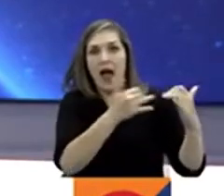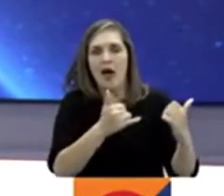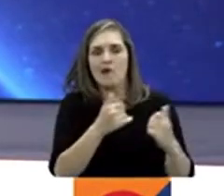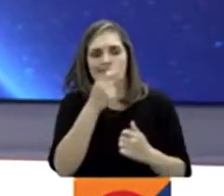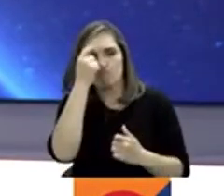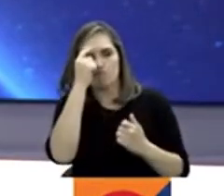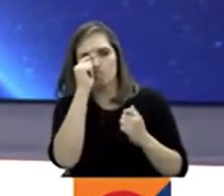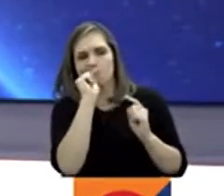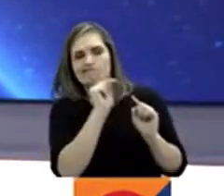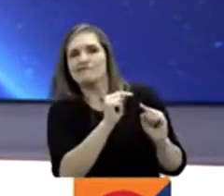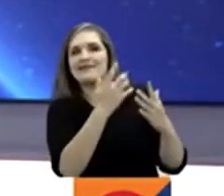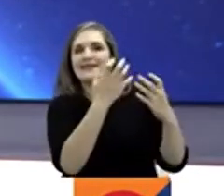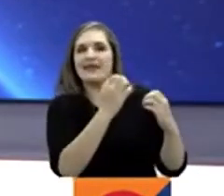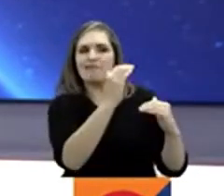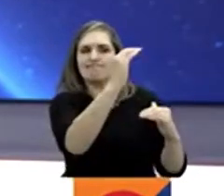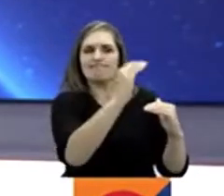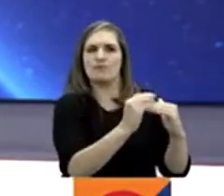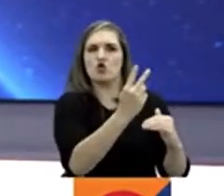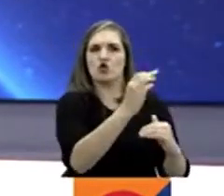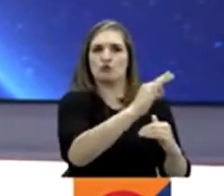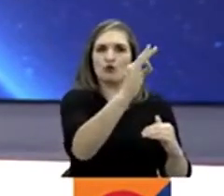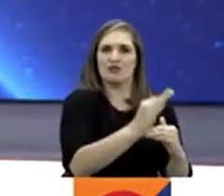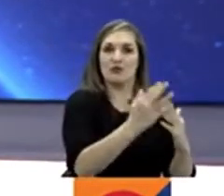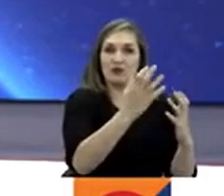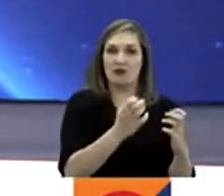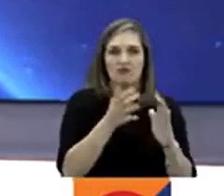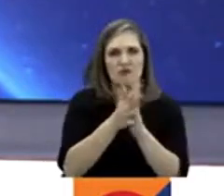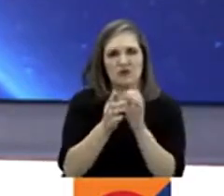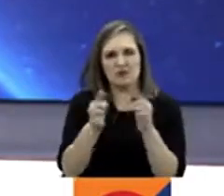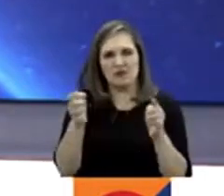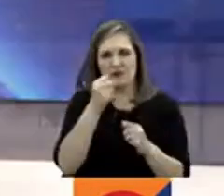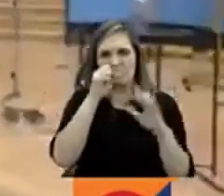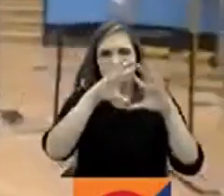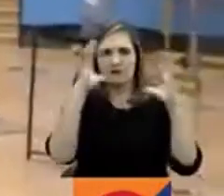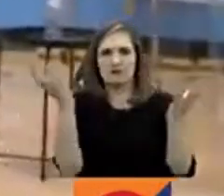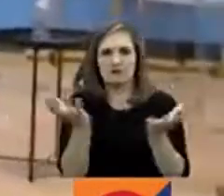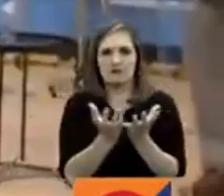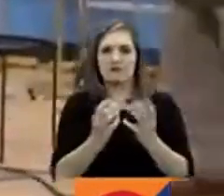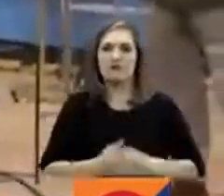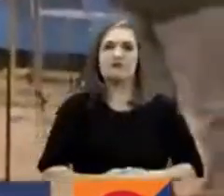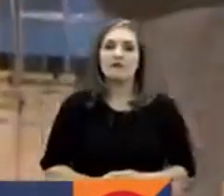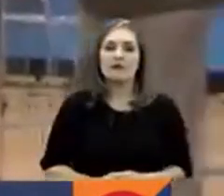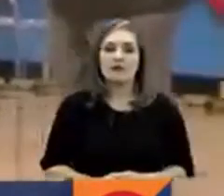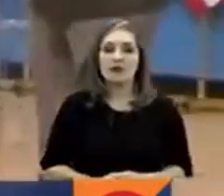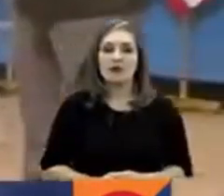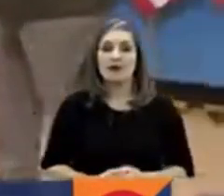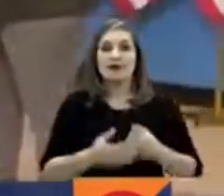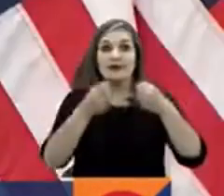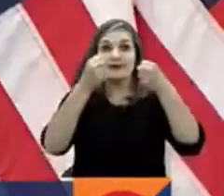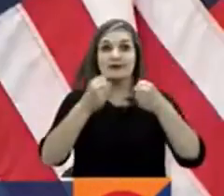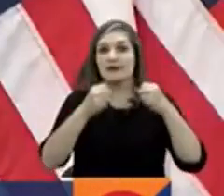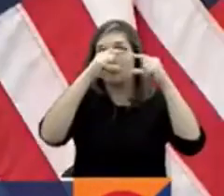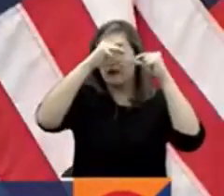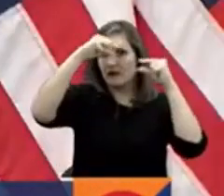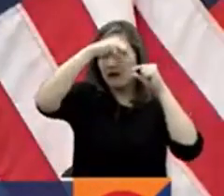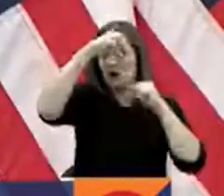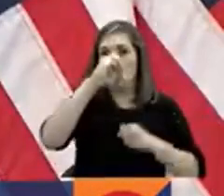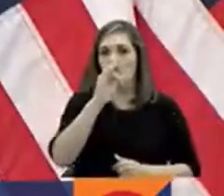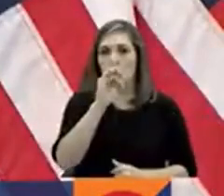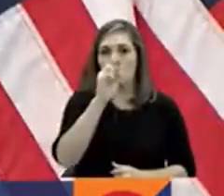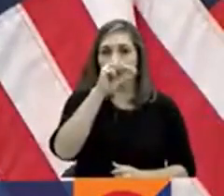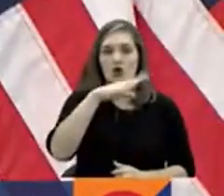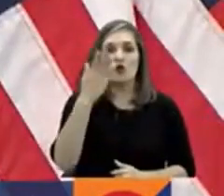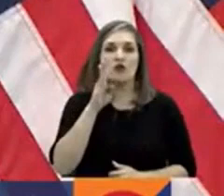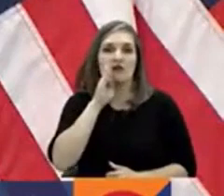la inflación llegue al 2%. Más noticias del mundo a continuación. Reunidos en la sede de la OTAN en Bruselas, al menos 50 países